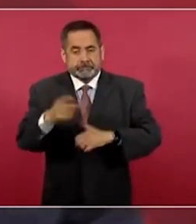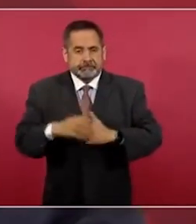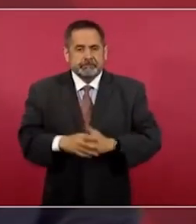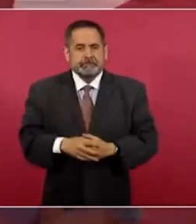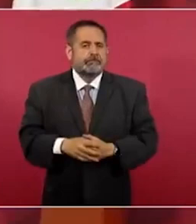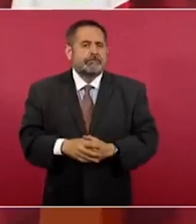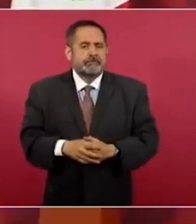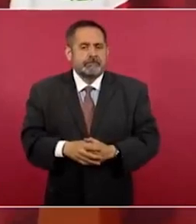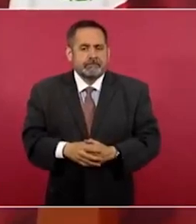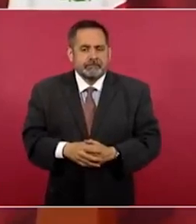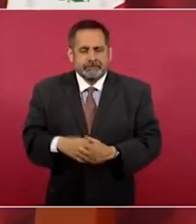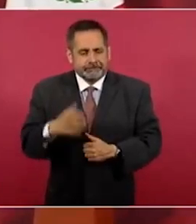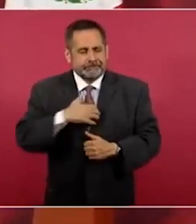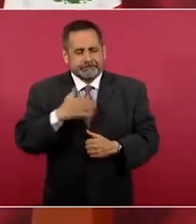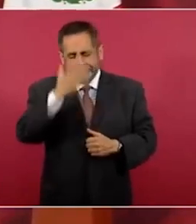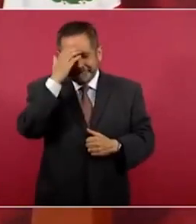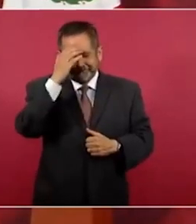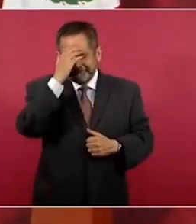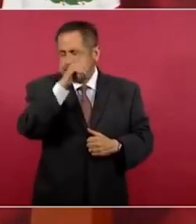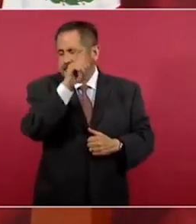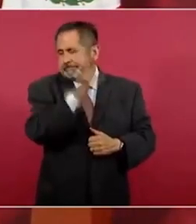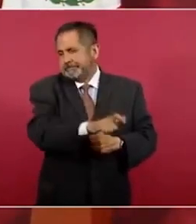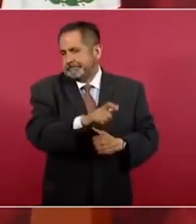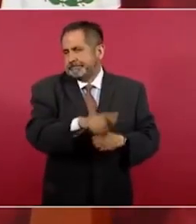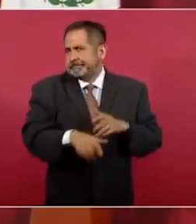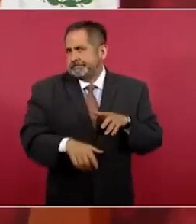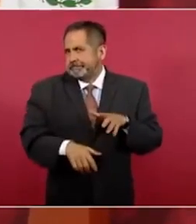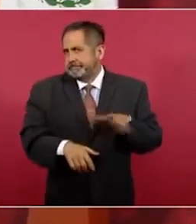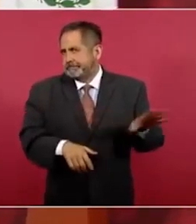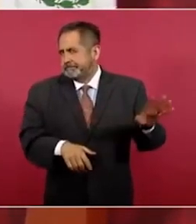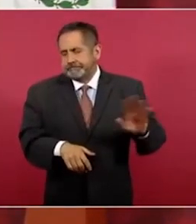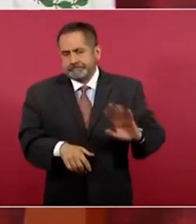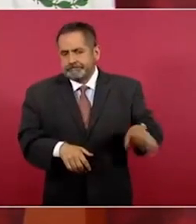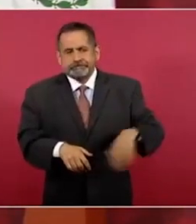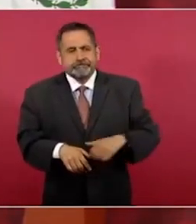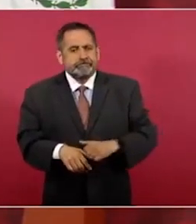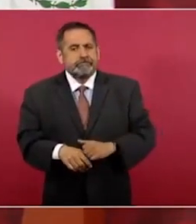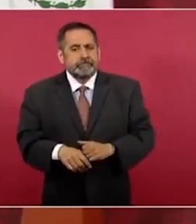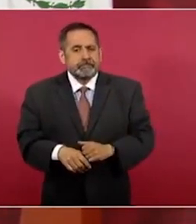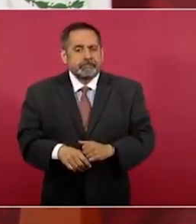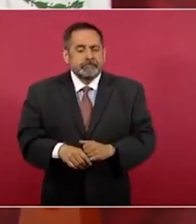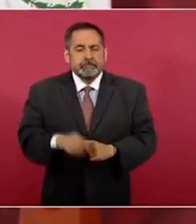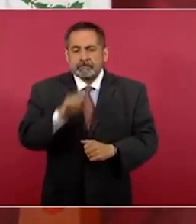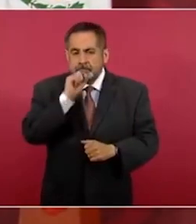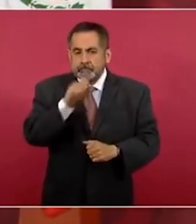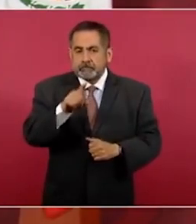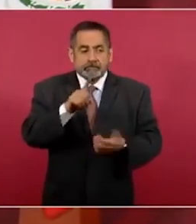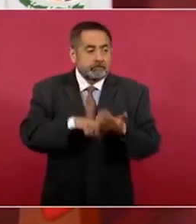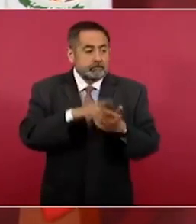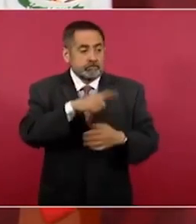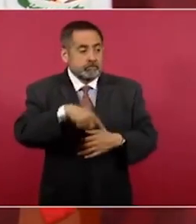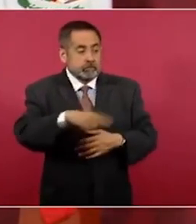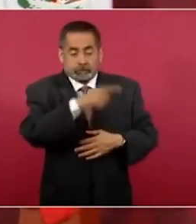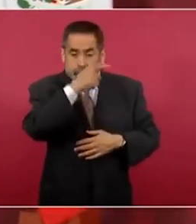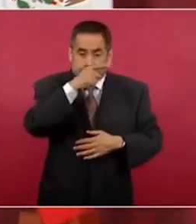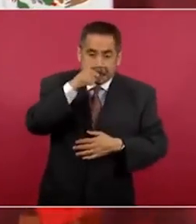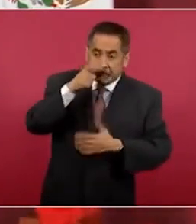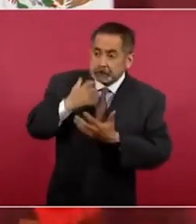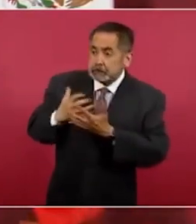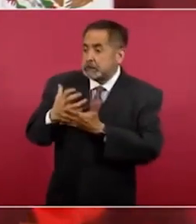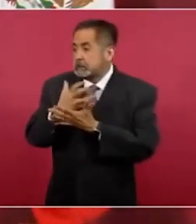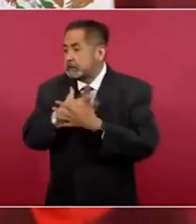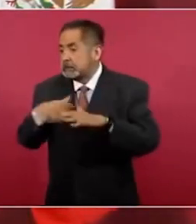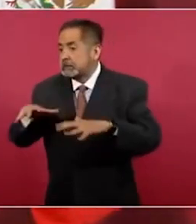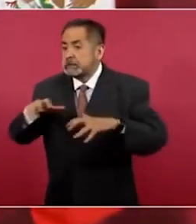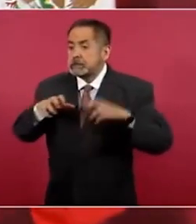los conocemos. Y también la ambición los